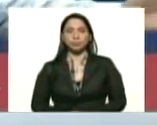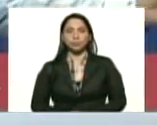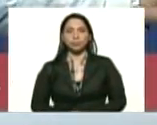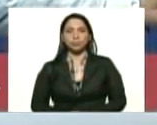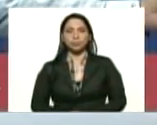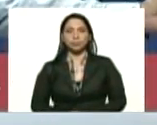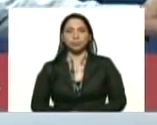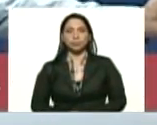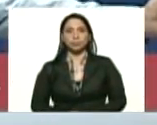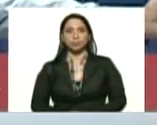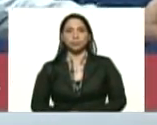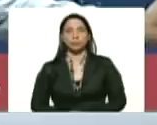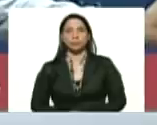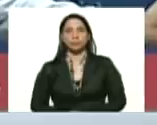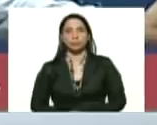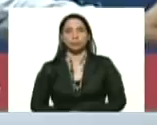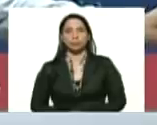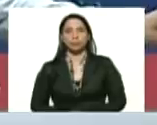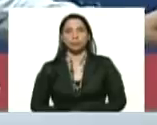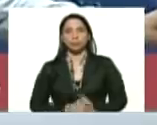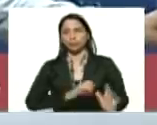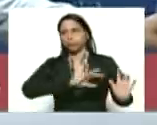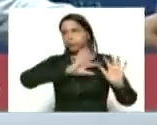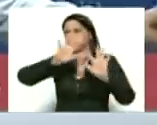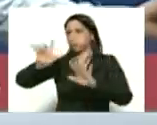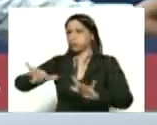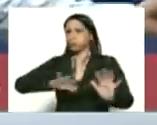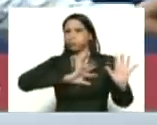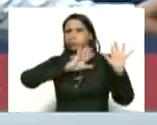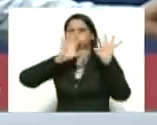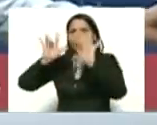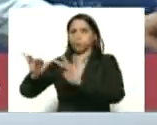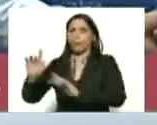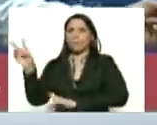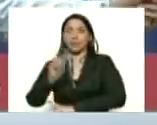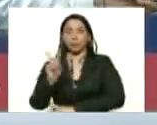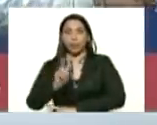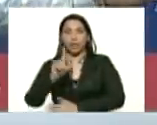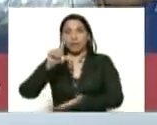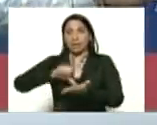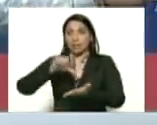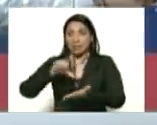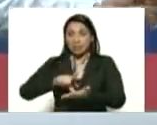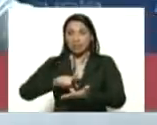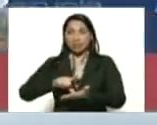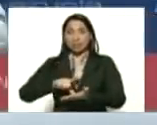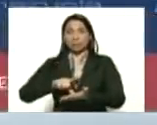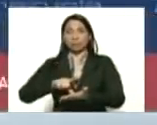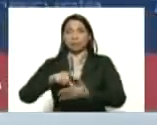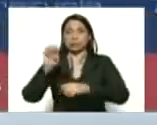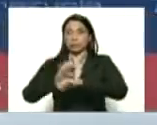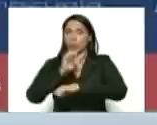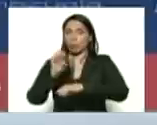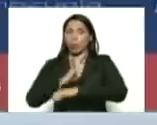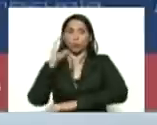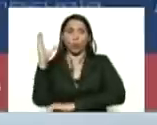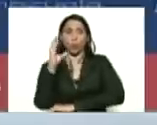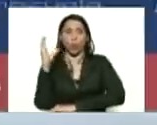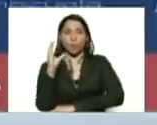pero olas y olas de venezolanos se vienen de Lima de Quito de Colombia